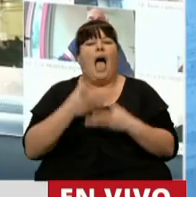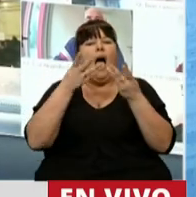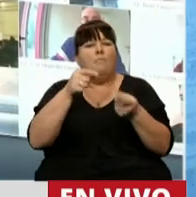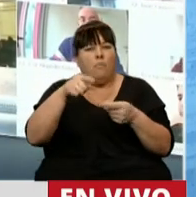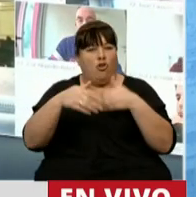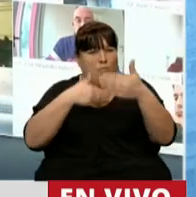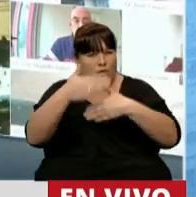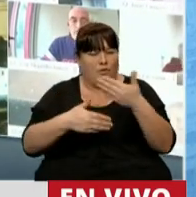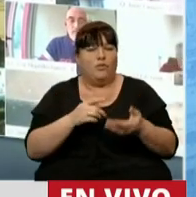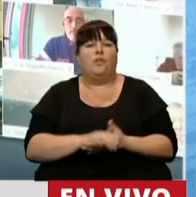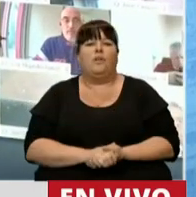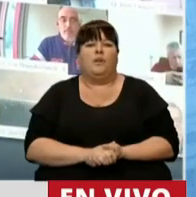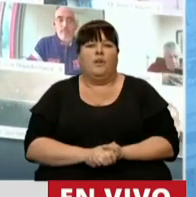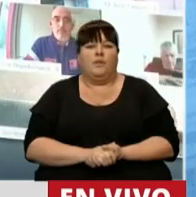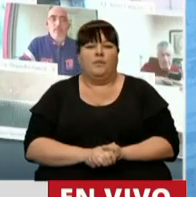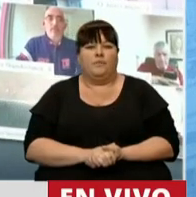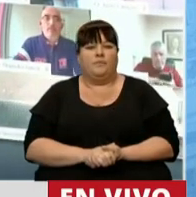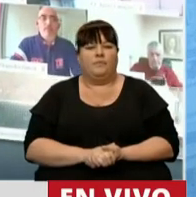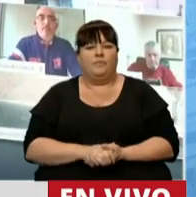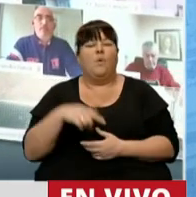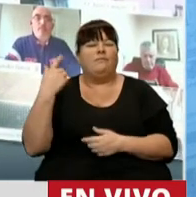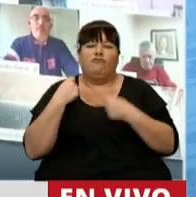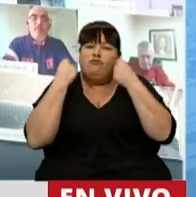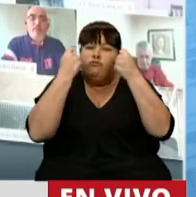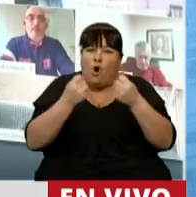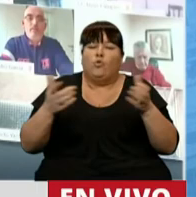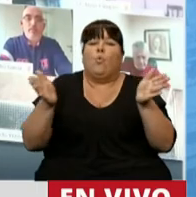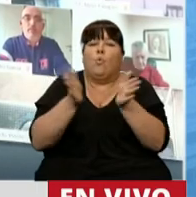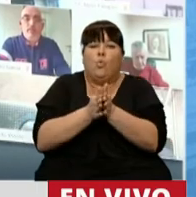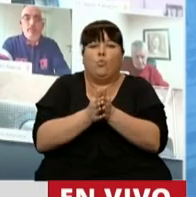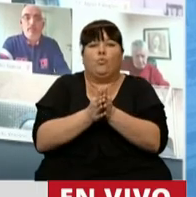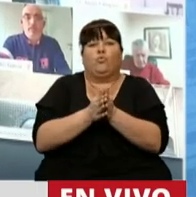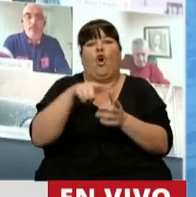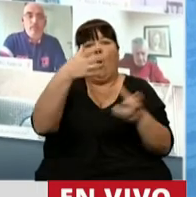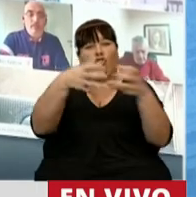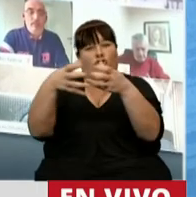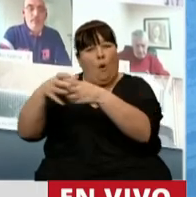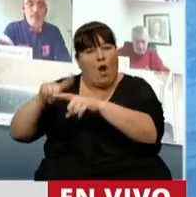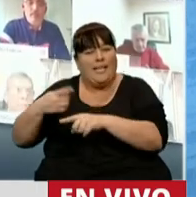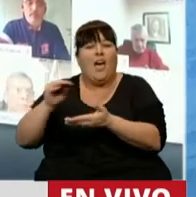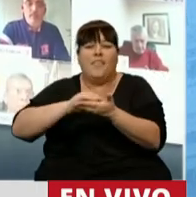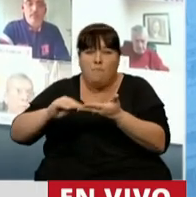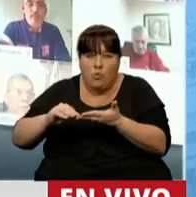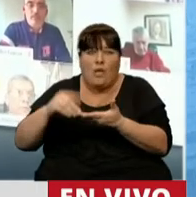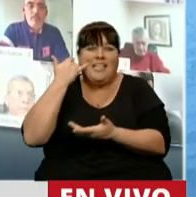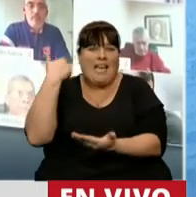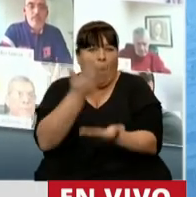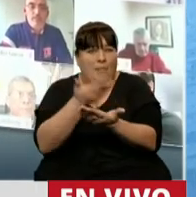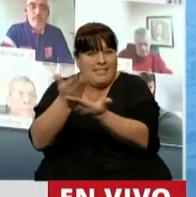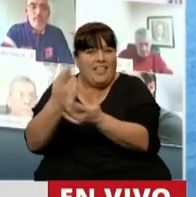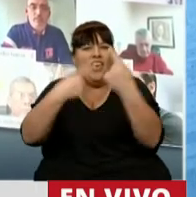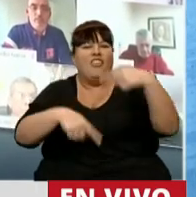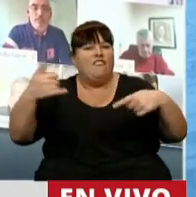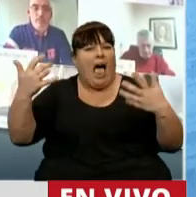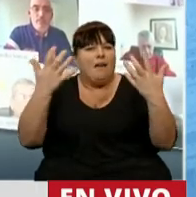proceso y vamos a hacer fuerza para que, en conjunto con los otros bloques y los otros diputados que han presentado los